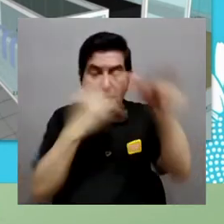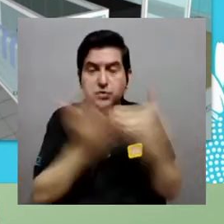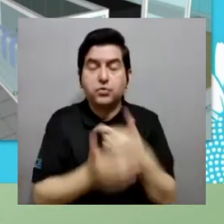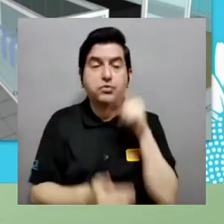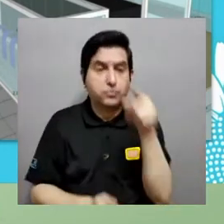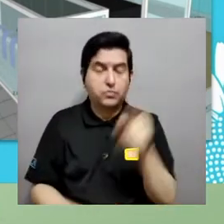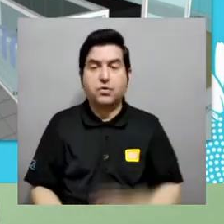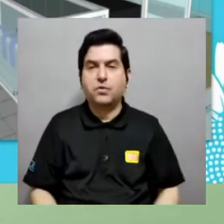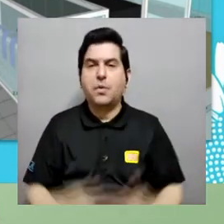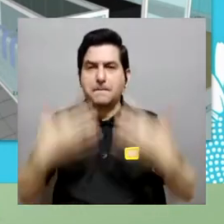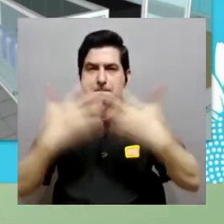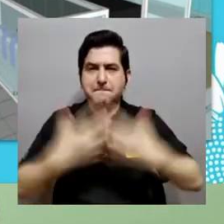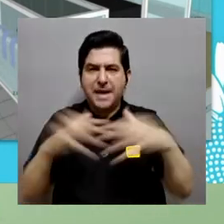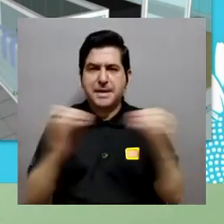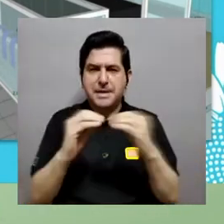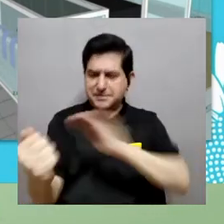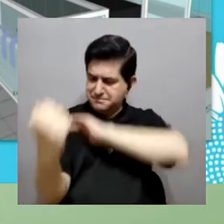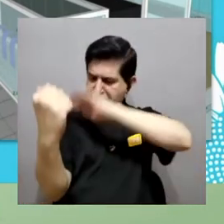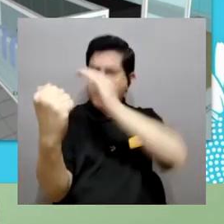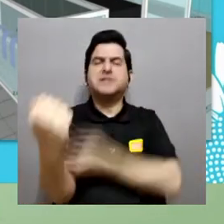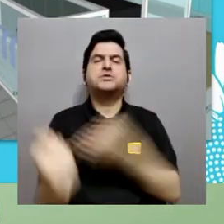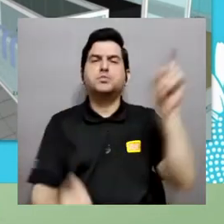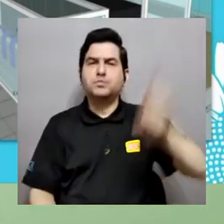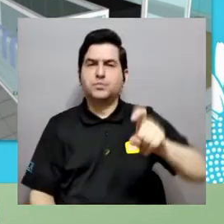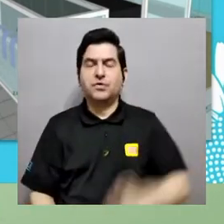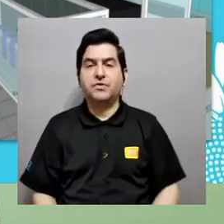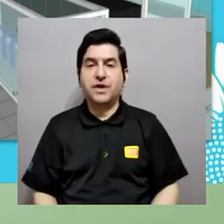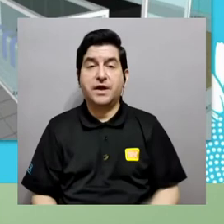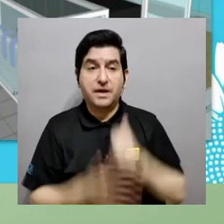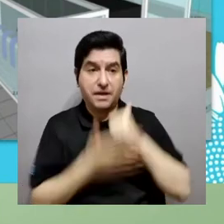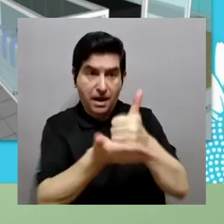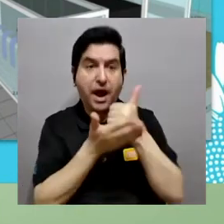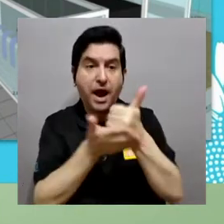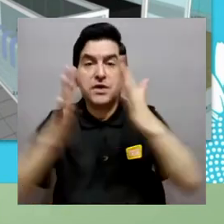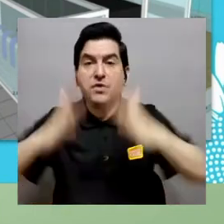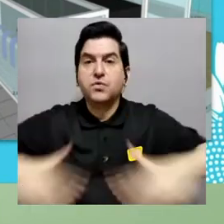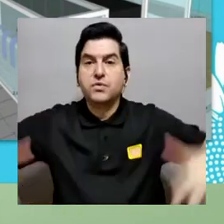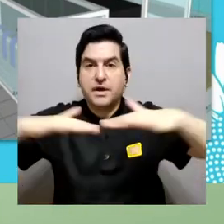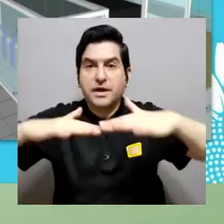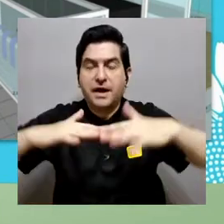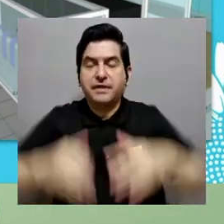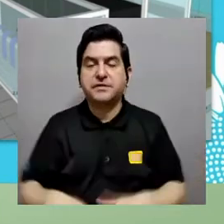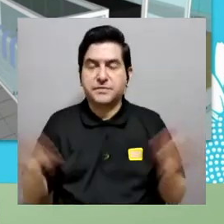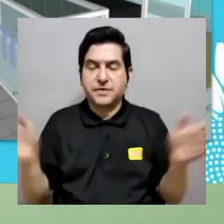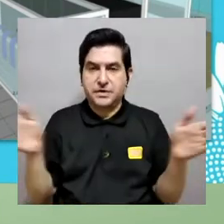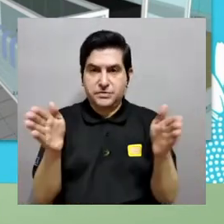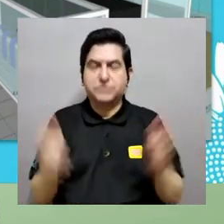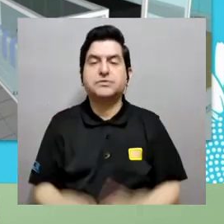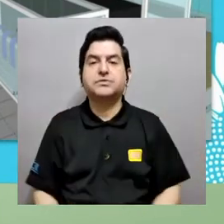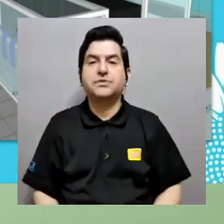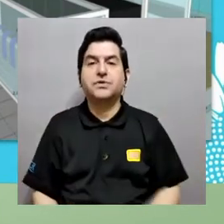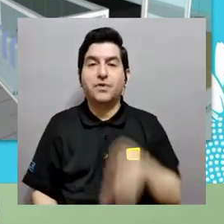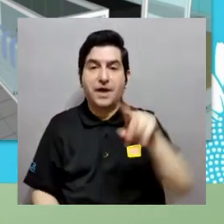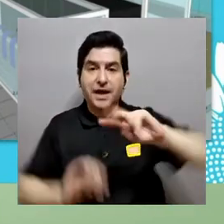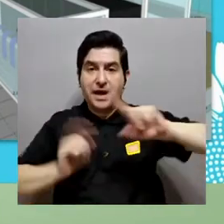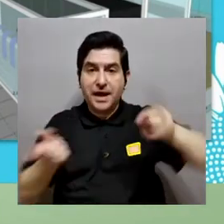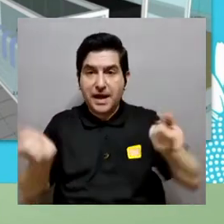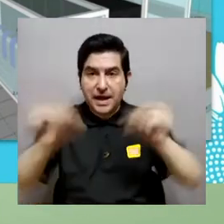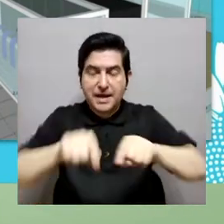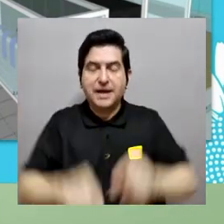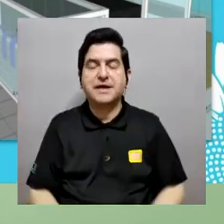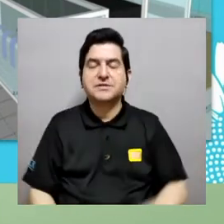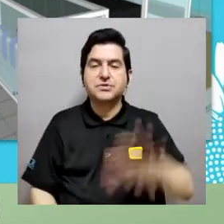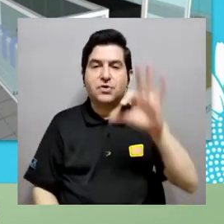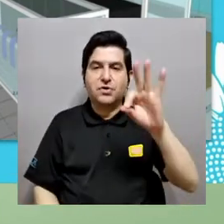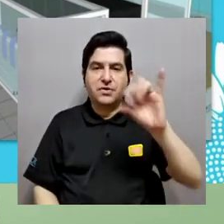este página web, bueno, ahora el portal, por cierto, todo esto se está mostrando en máquinas todavía más poderosas, porque ya se ha logrado comprimir mucho el